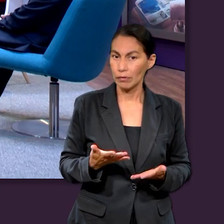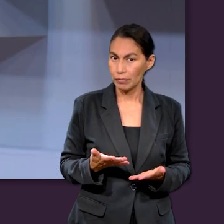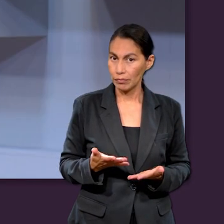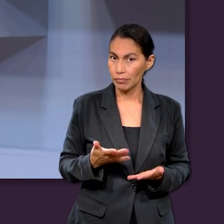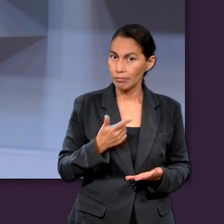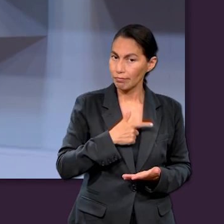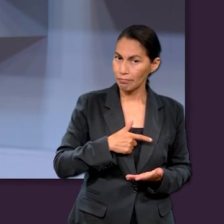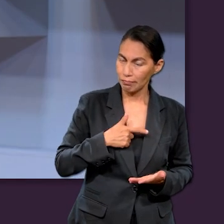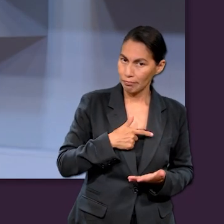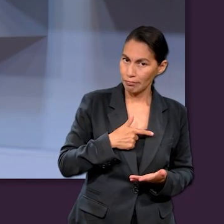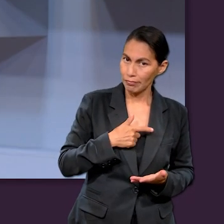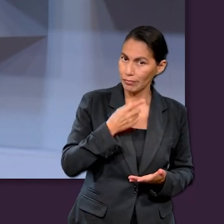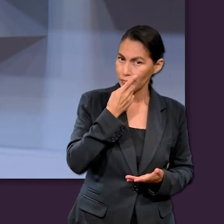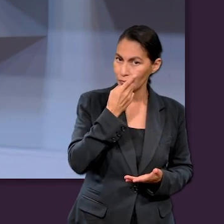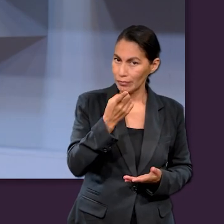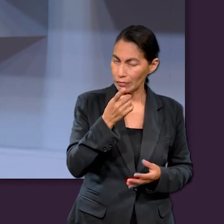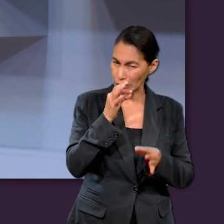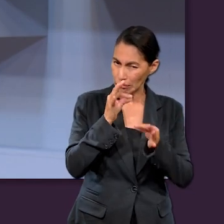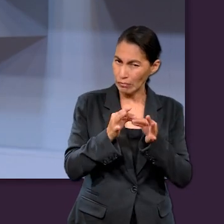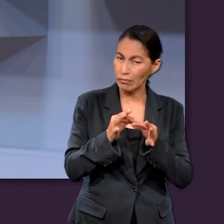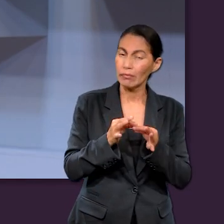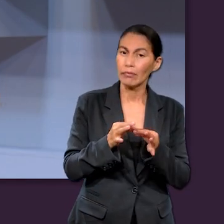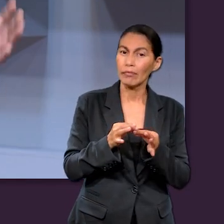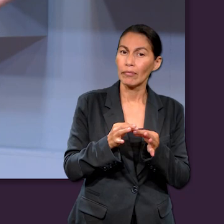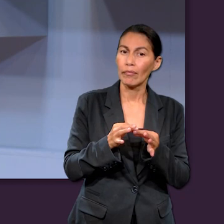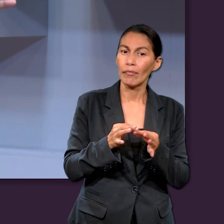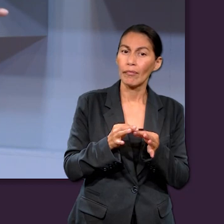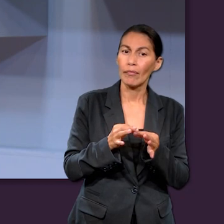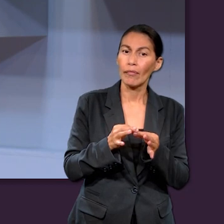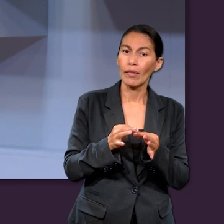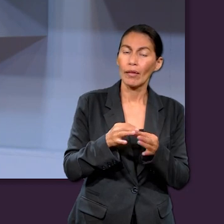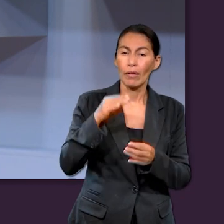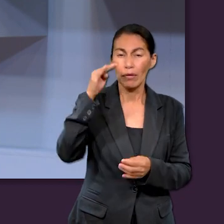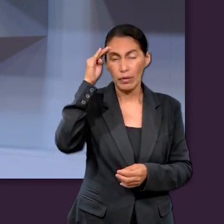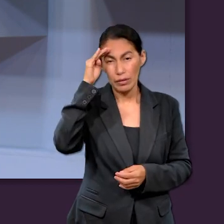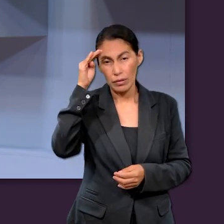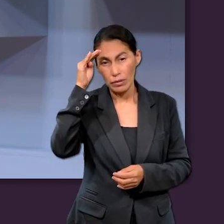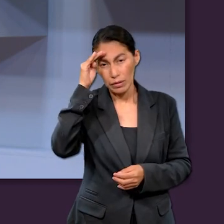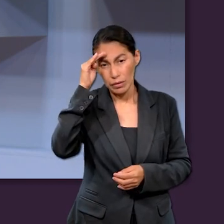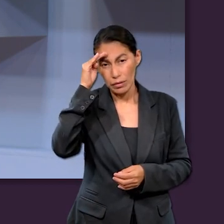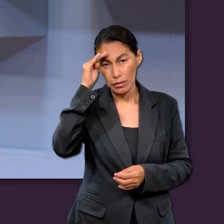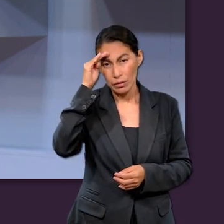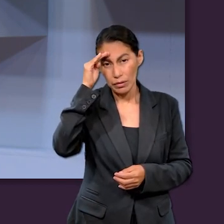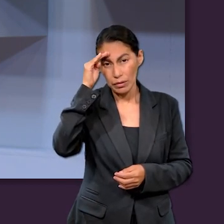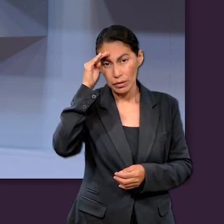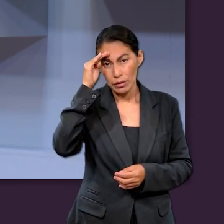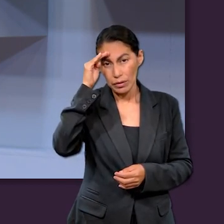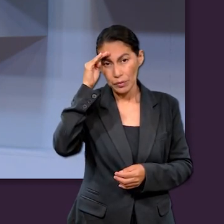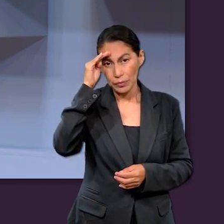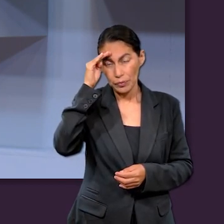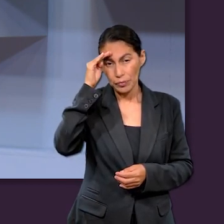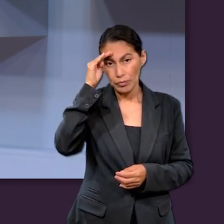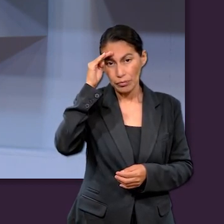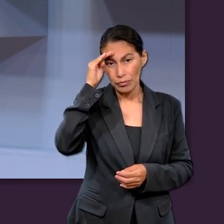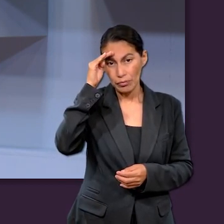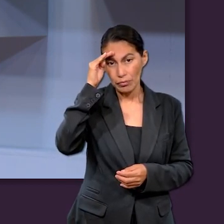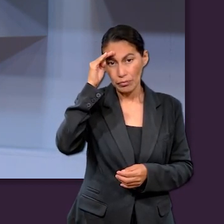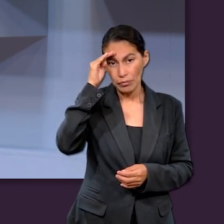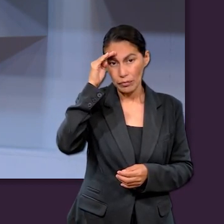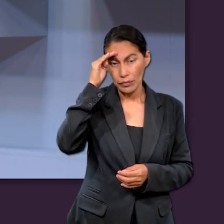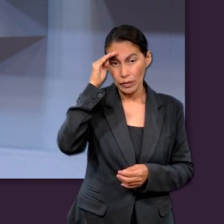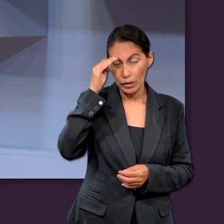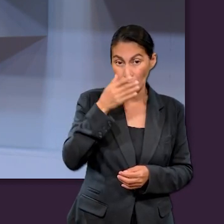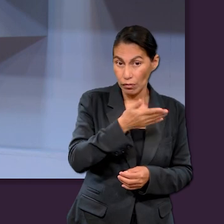Antiguo Testamento. A mí me gustaría terminar recalcando lo hermoso que es el pensar